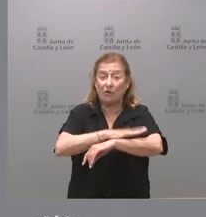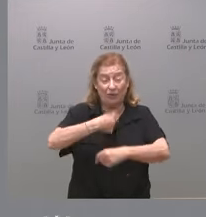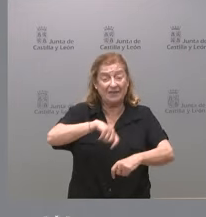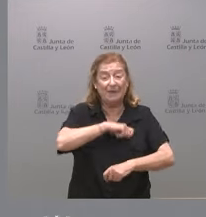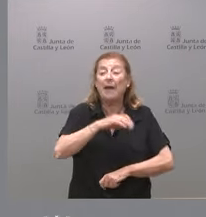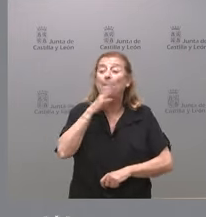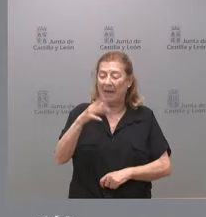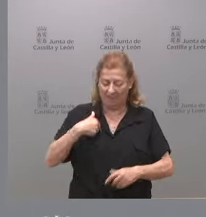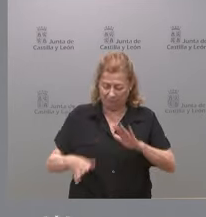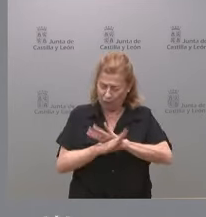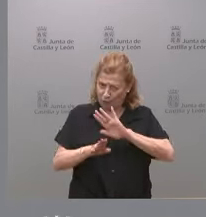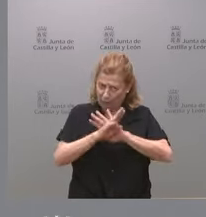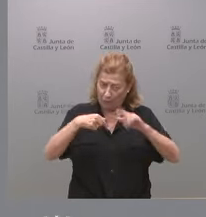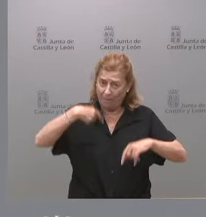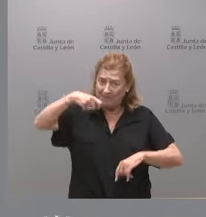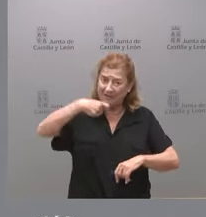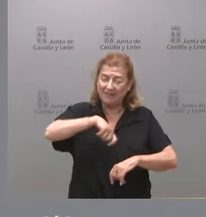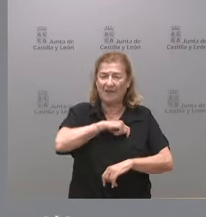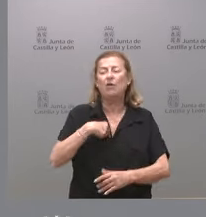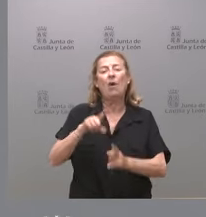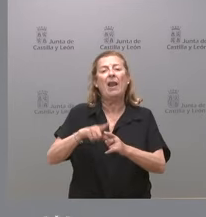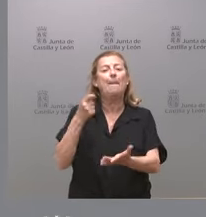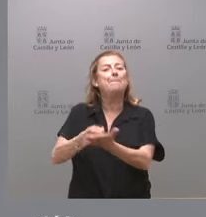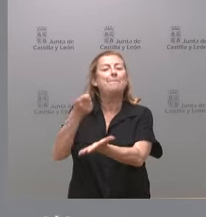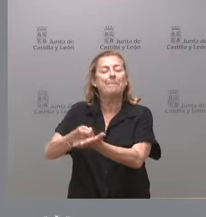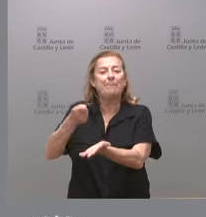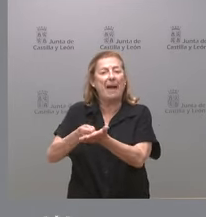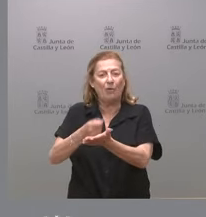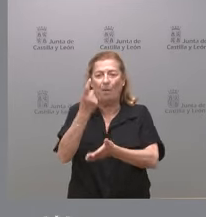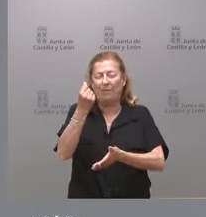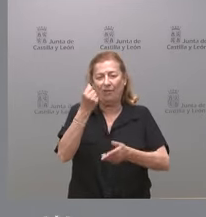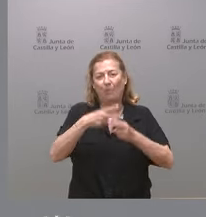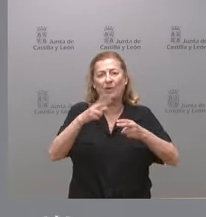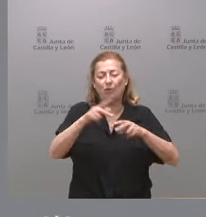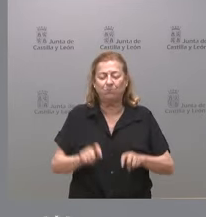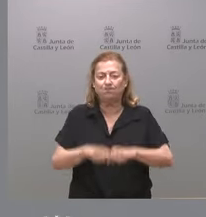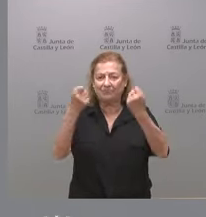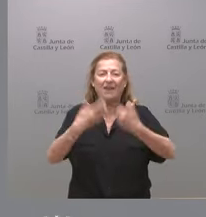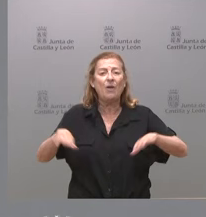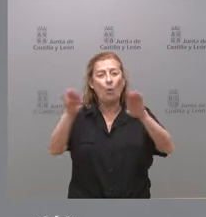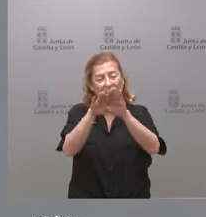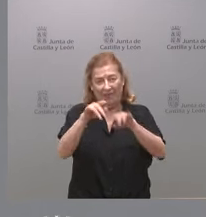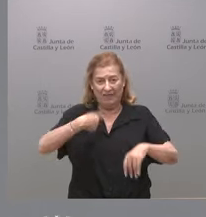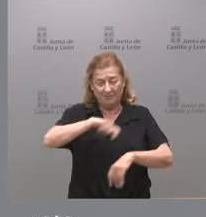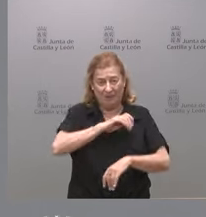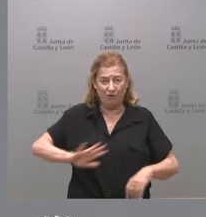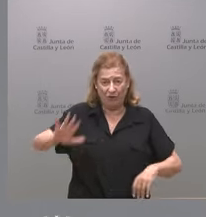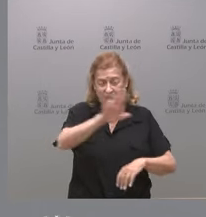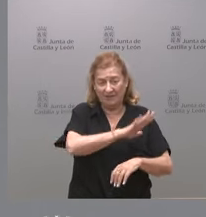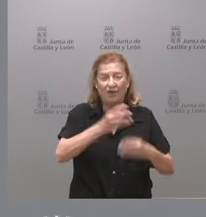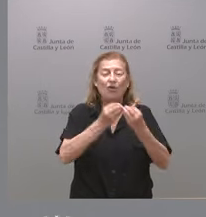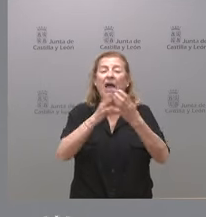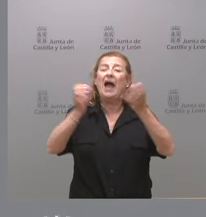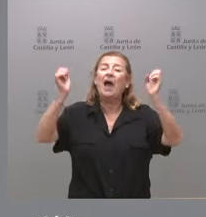para ser presidente del gobierno de España pague como precio político la ruptura de la igualdad entre los españoles mediante la